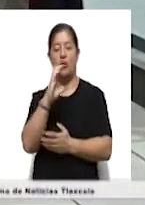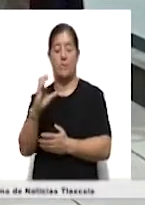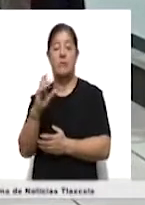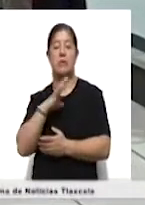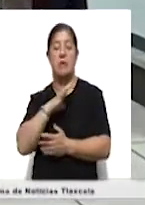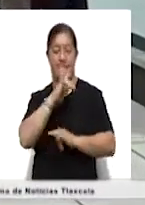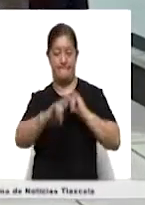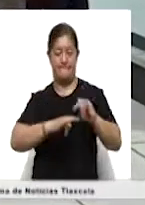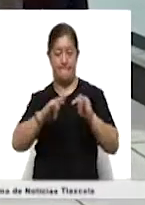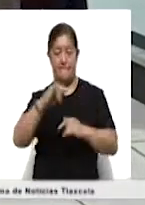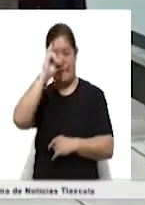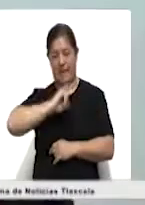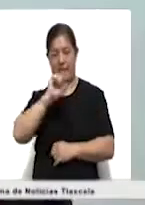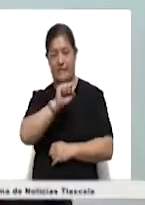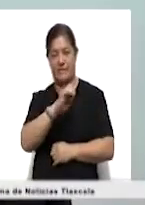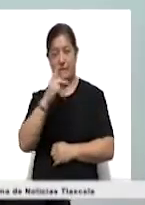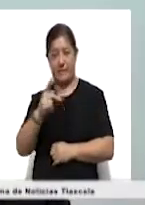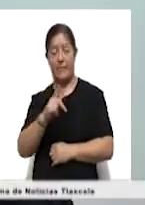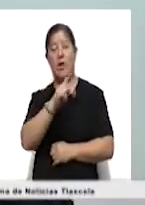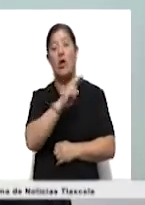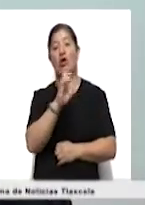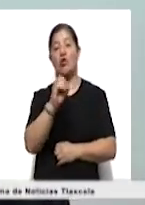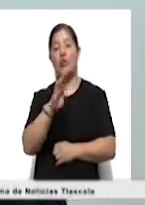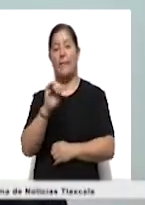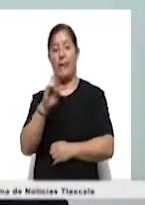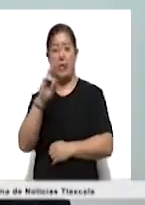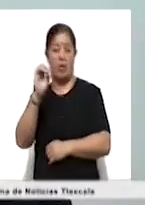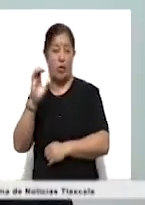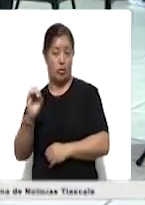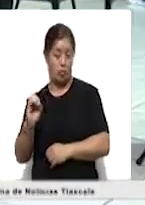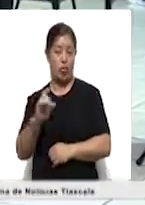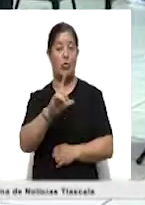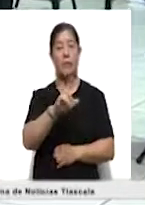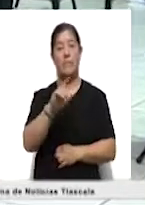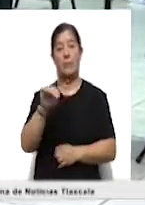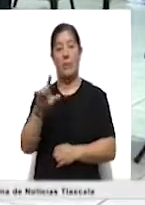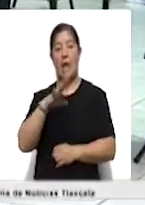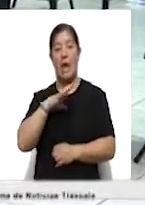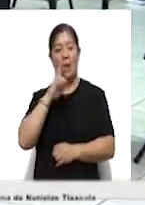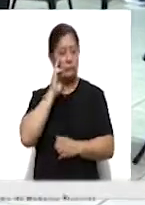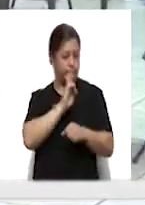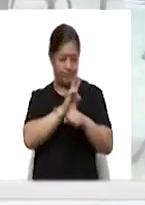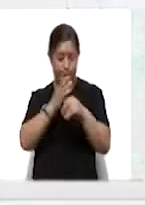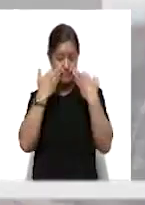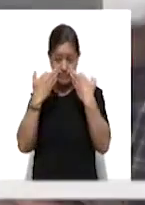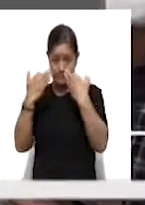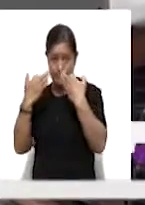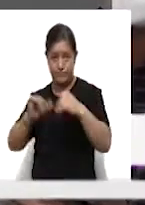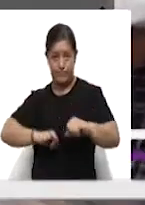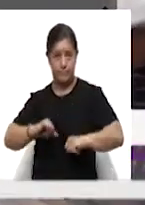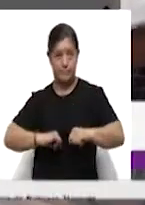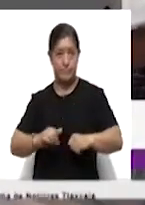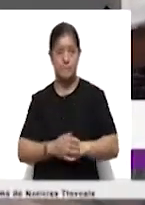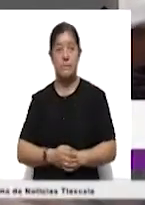el Secretario de Educación Pública del Estado, Roberto Lima Morales, constató dicha actividad correspondiente a la segunda generación. De